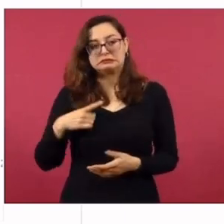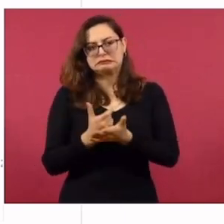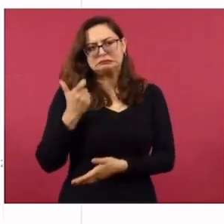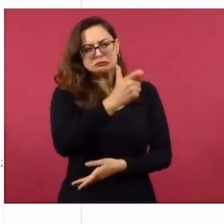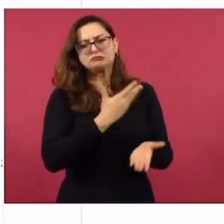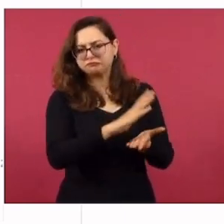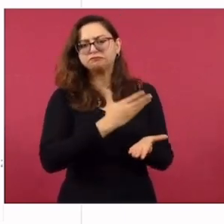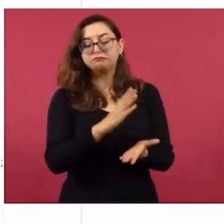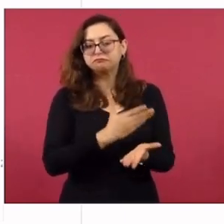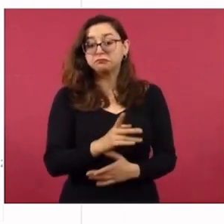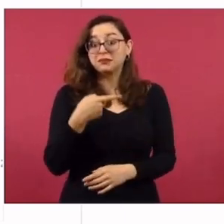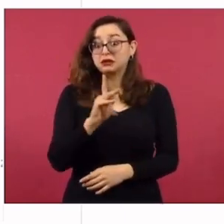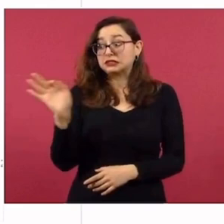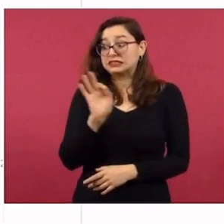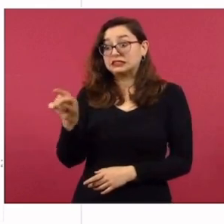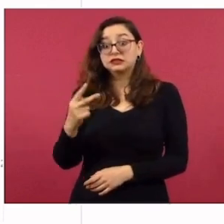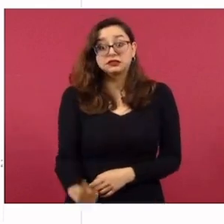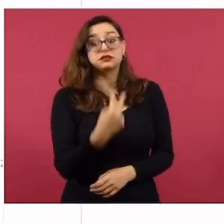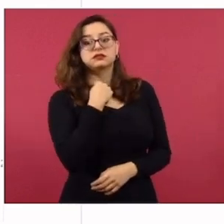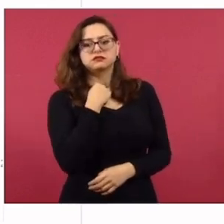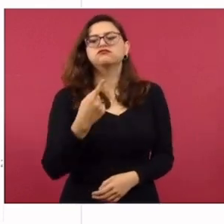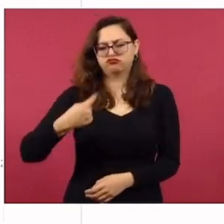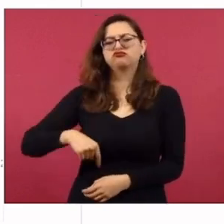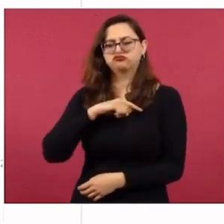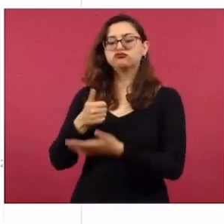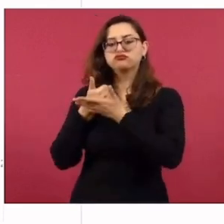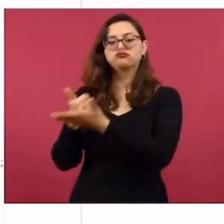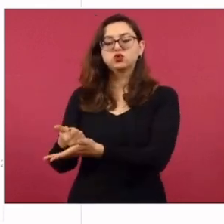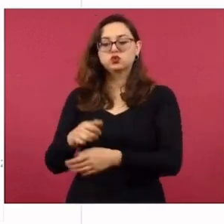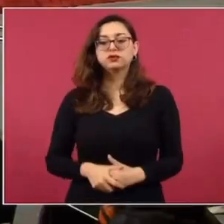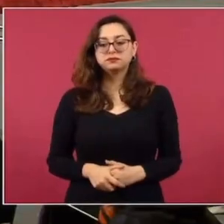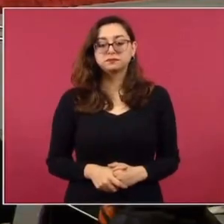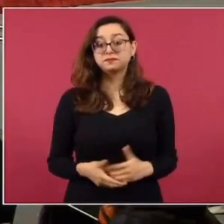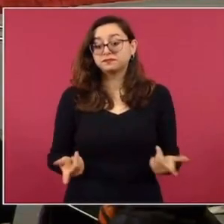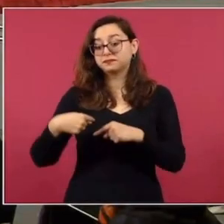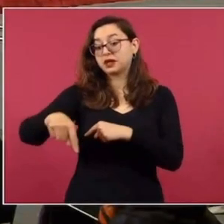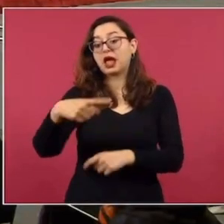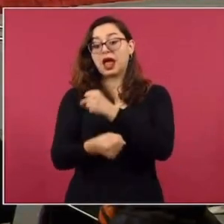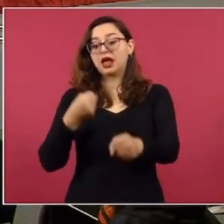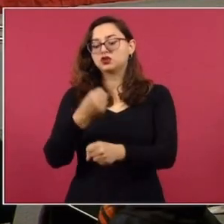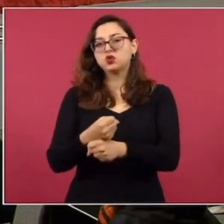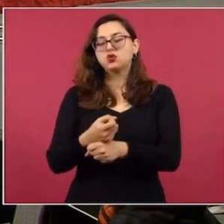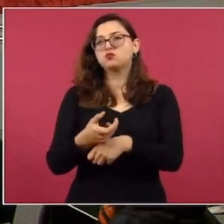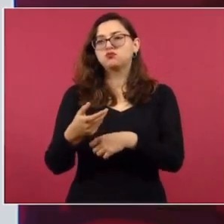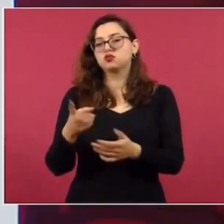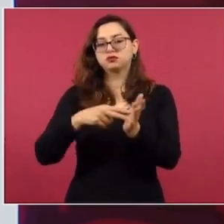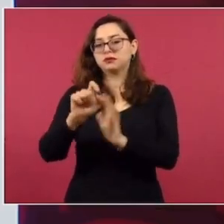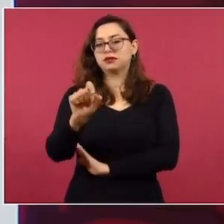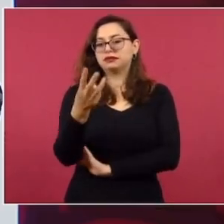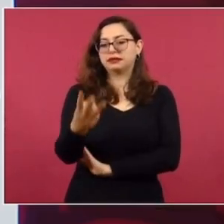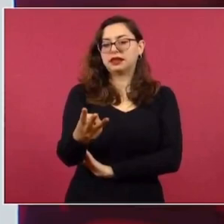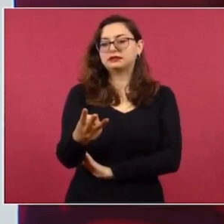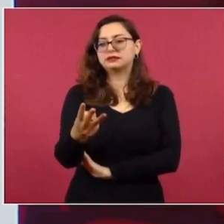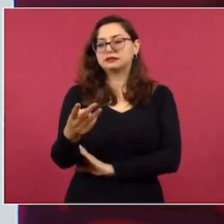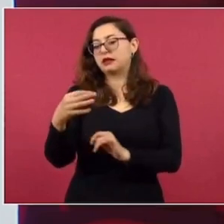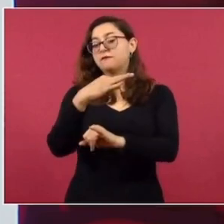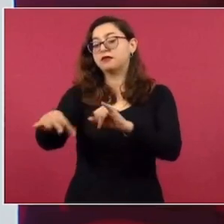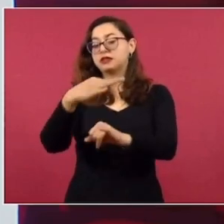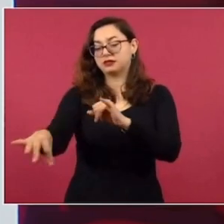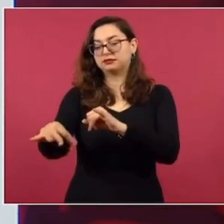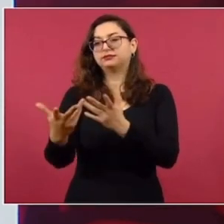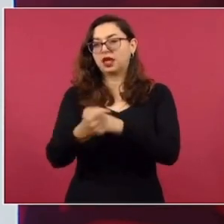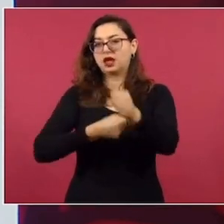haríamos. Ya Pemex va a pasar este año a finales a estar entre los países del